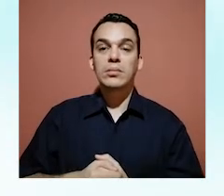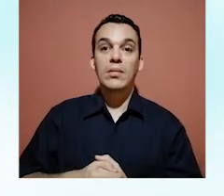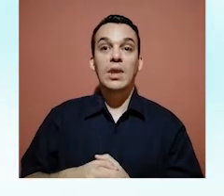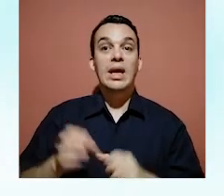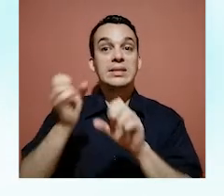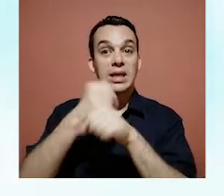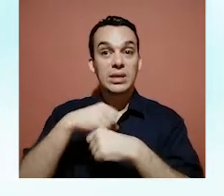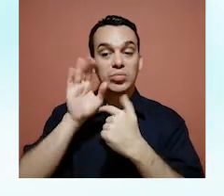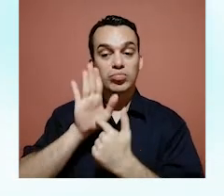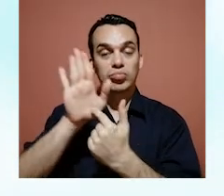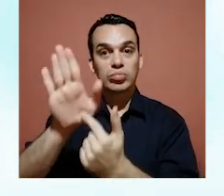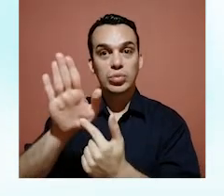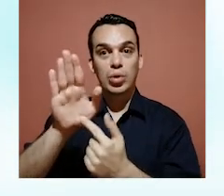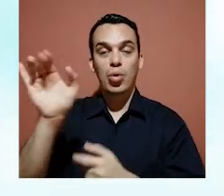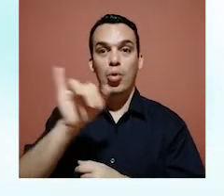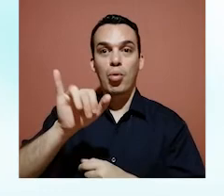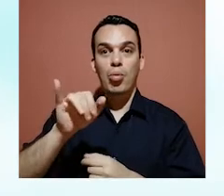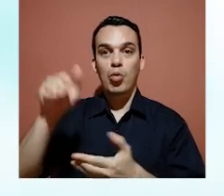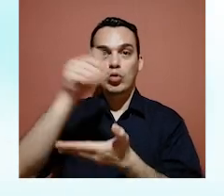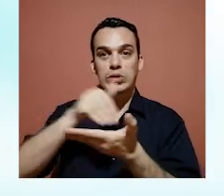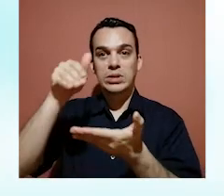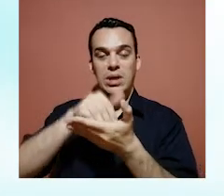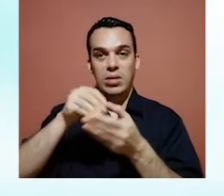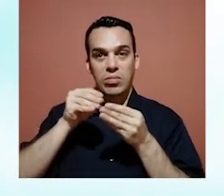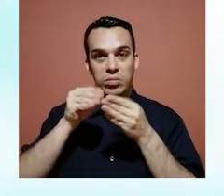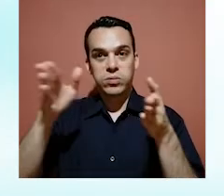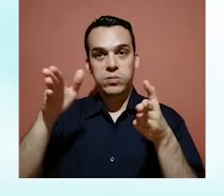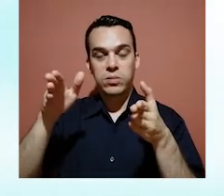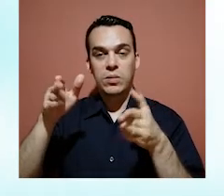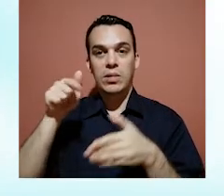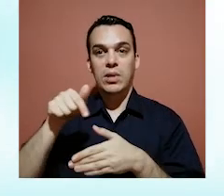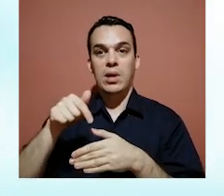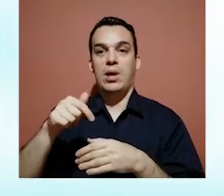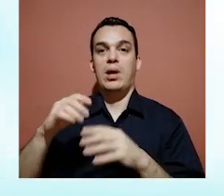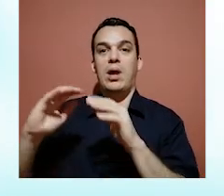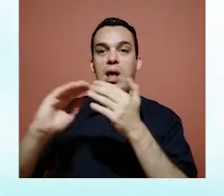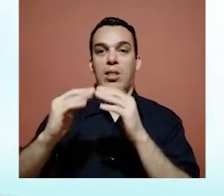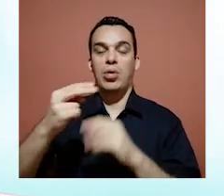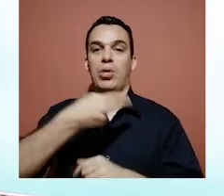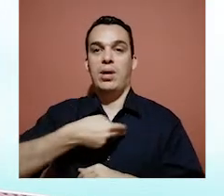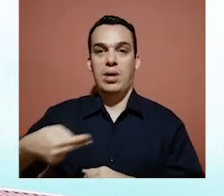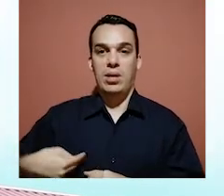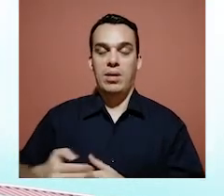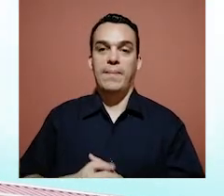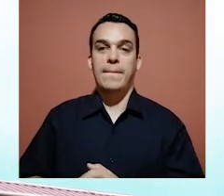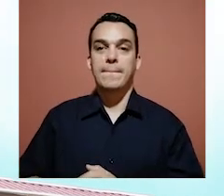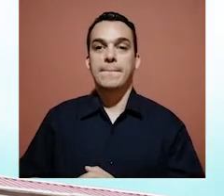ha cumplido un papel destacado como centro generador de la vida urbana del Cantón de Heredia.